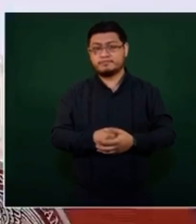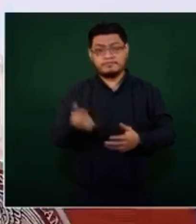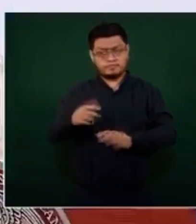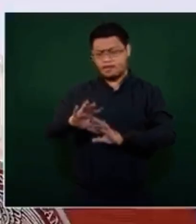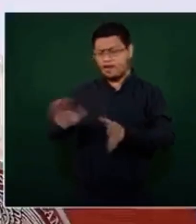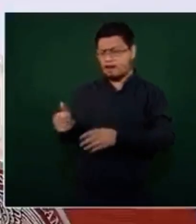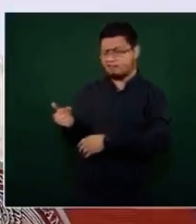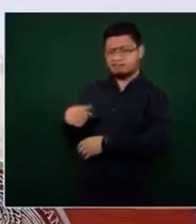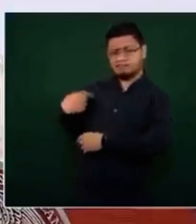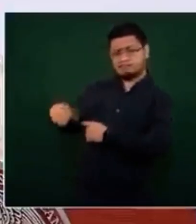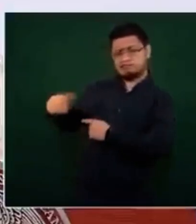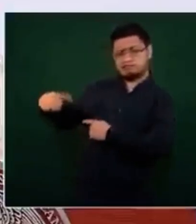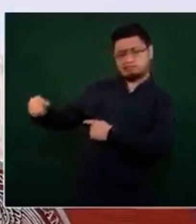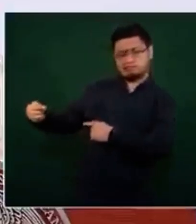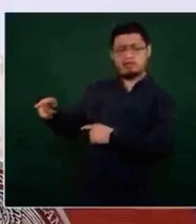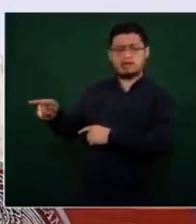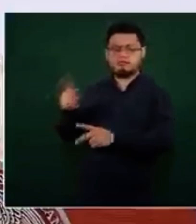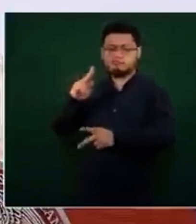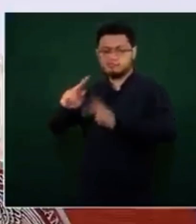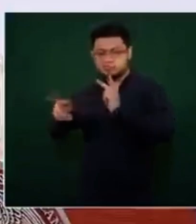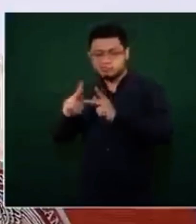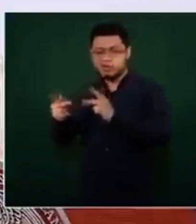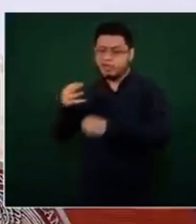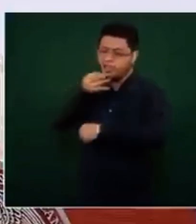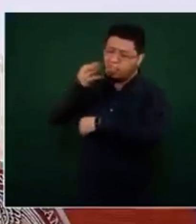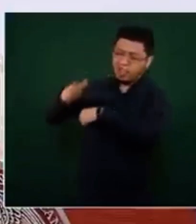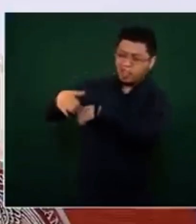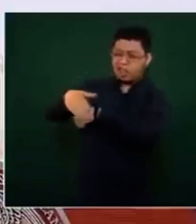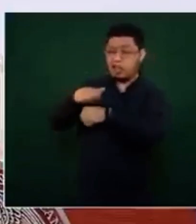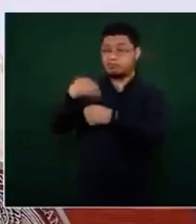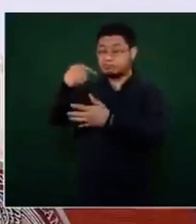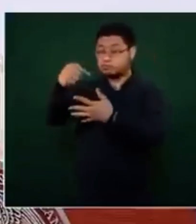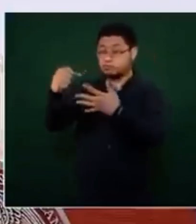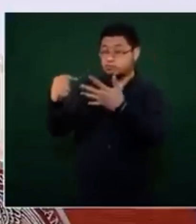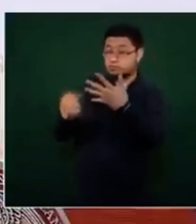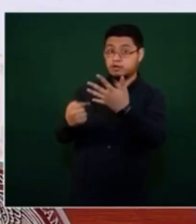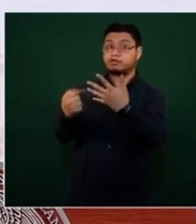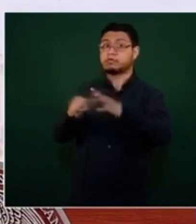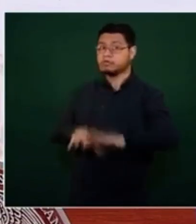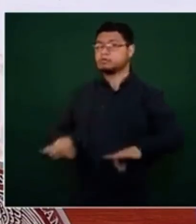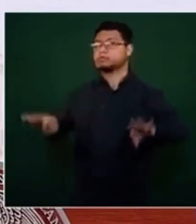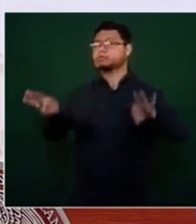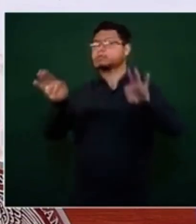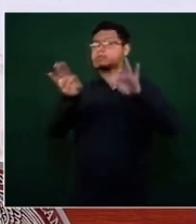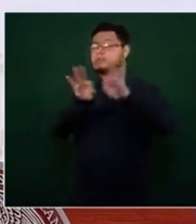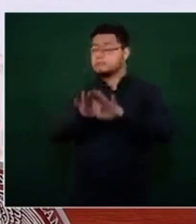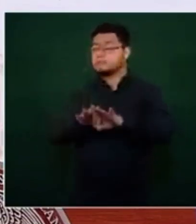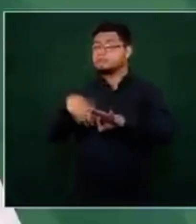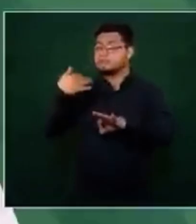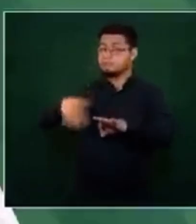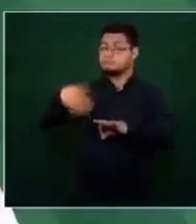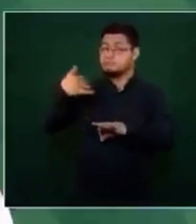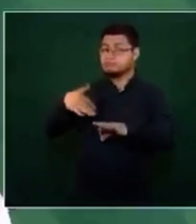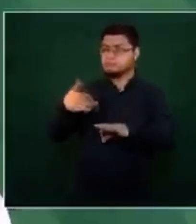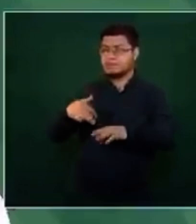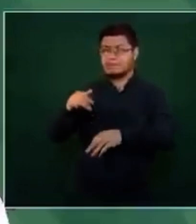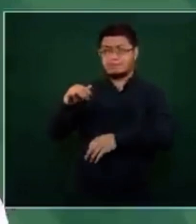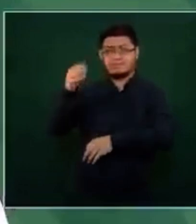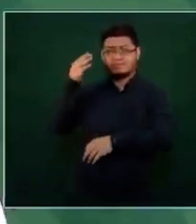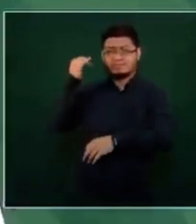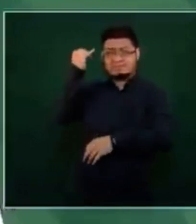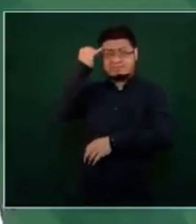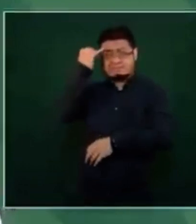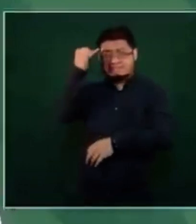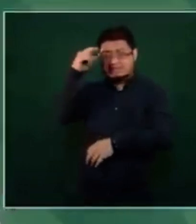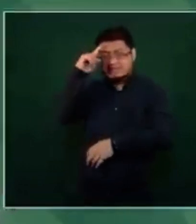Secretario la importante tarea de logística que también fue indispensable para lograr algo que parecía imposible